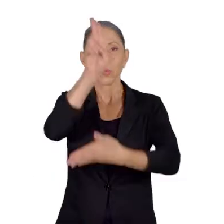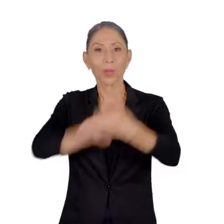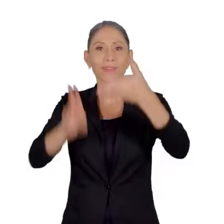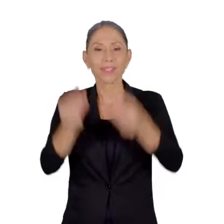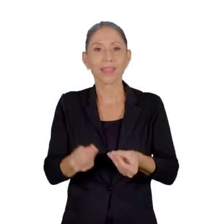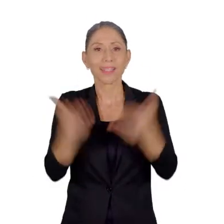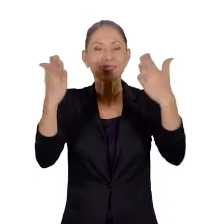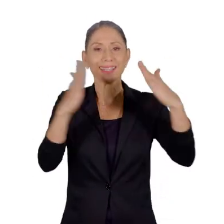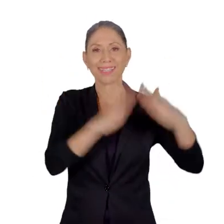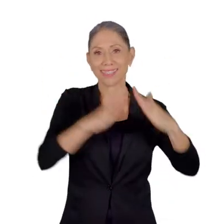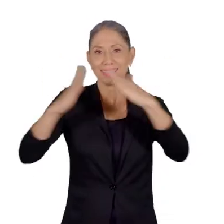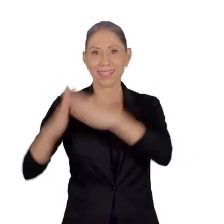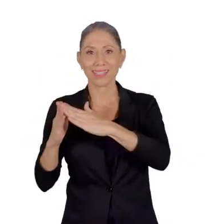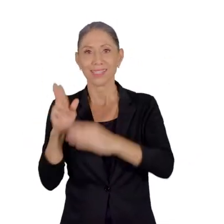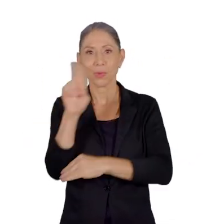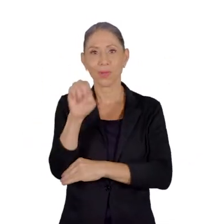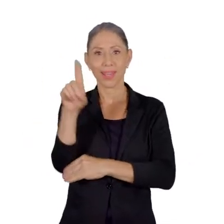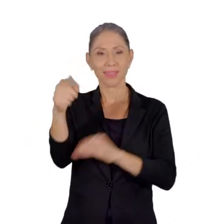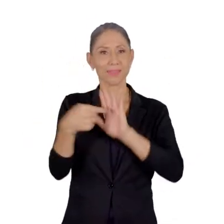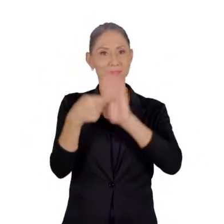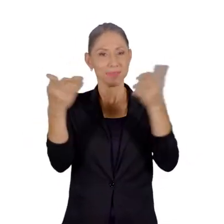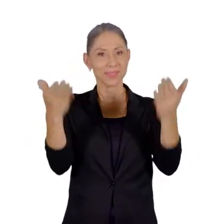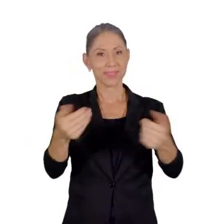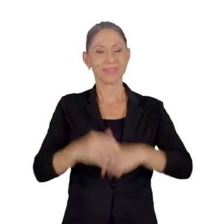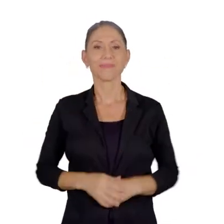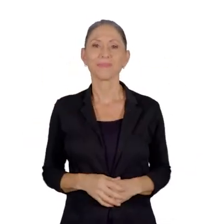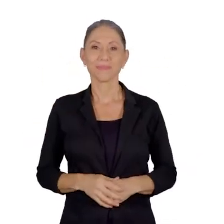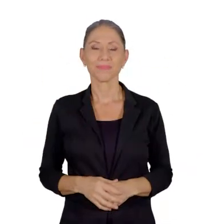La Universidad Estatal a Distancia, UNED, presenta